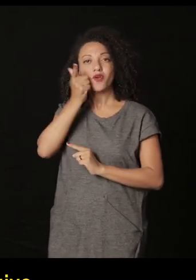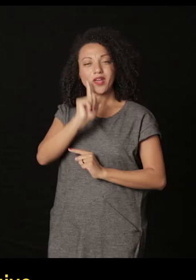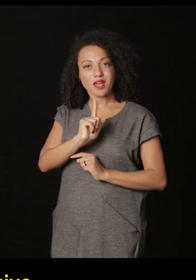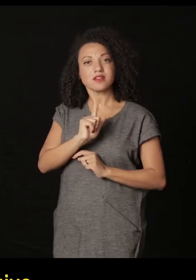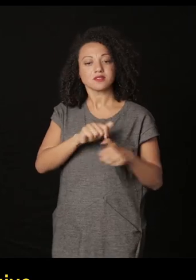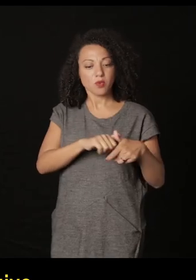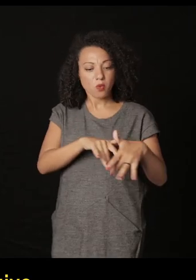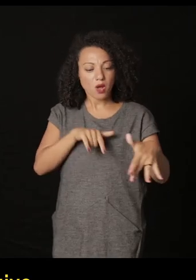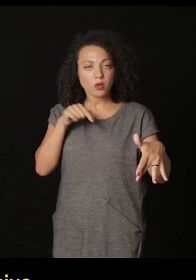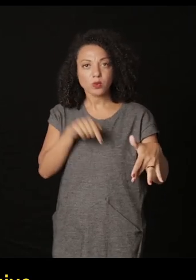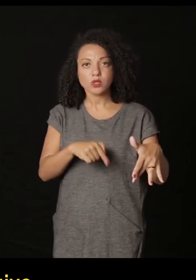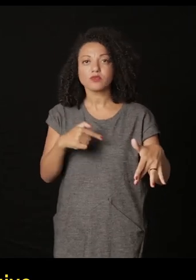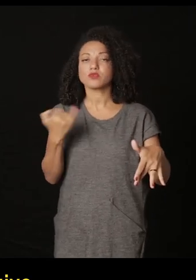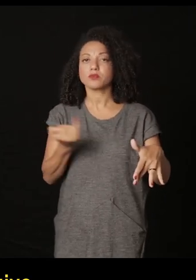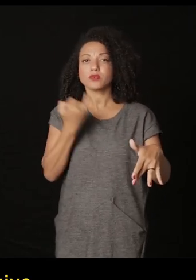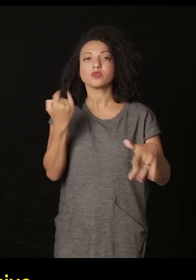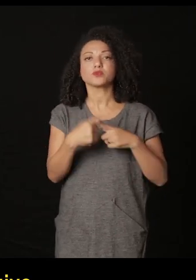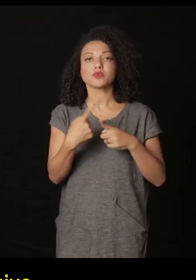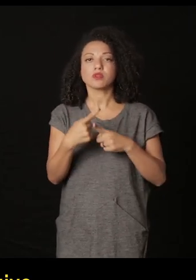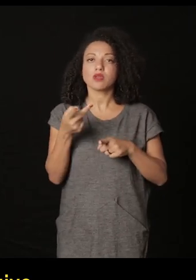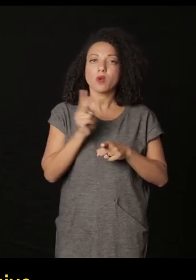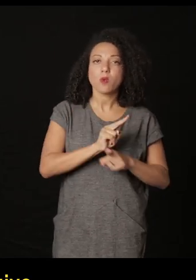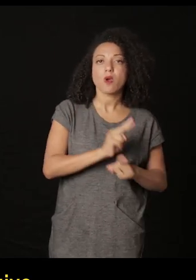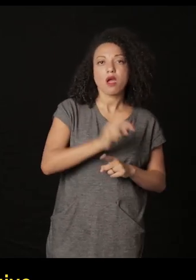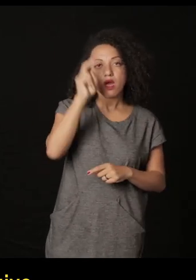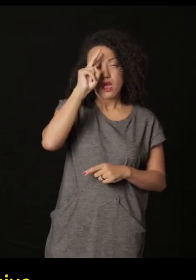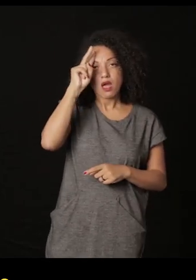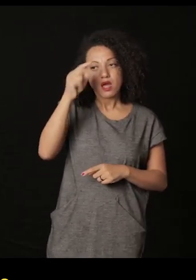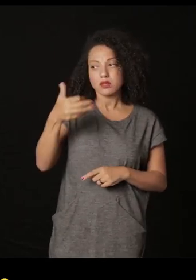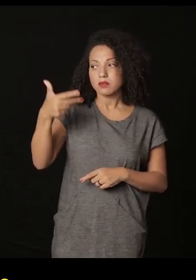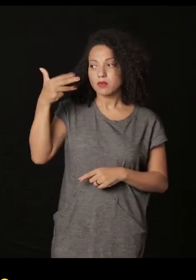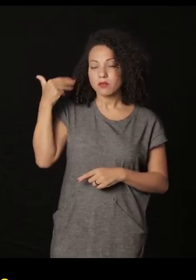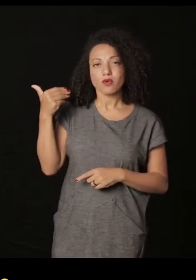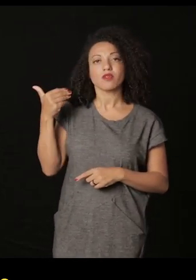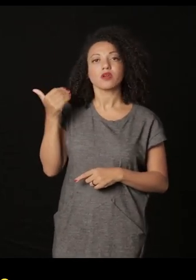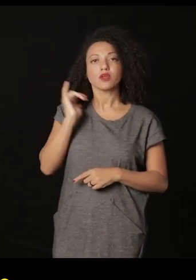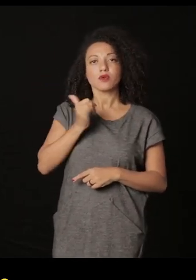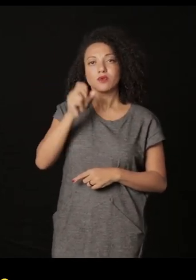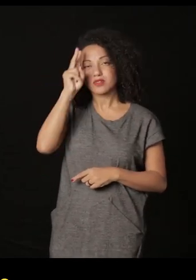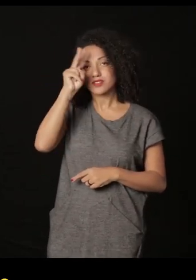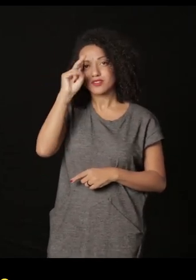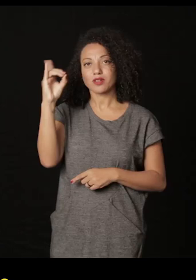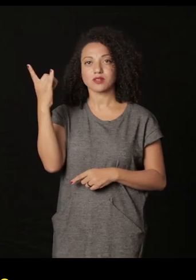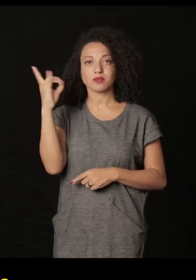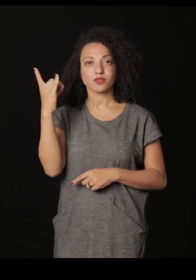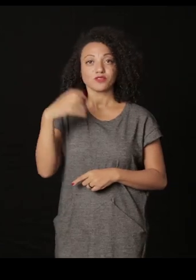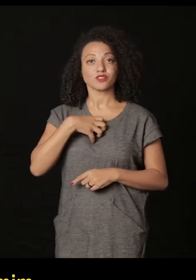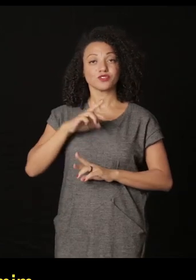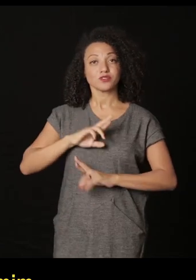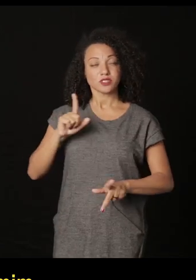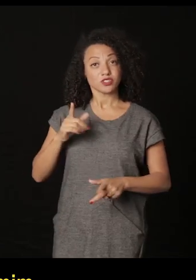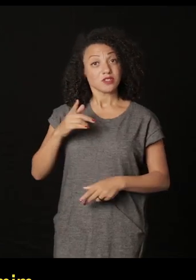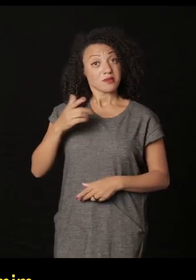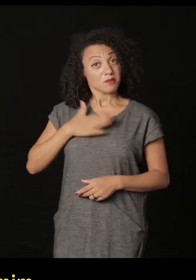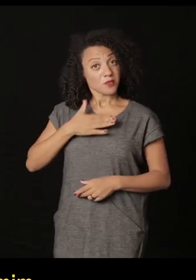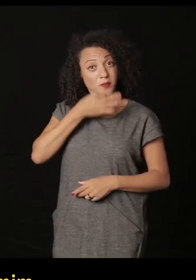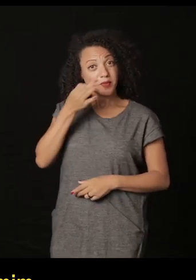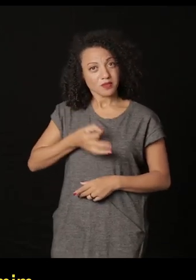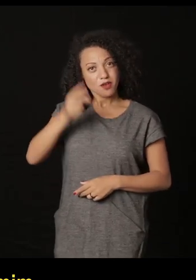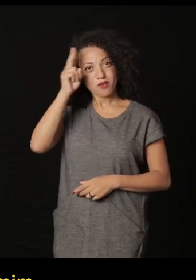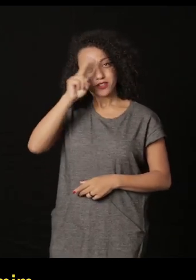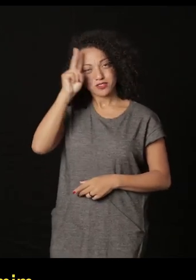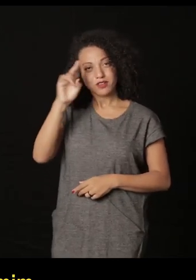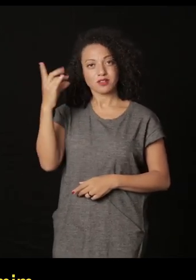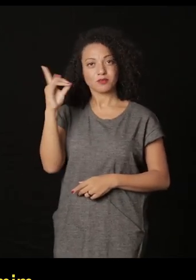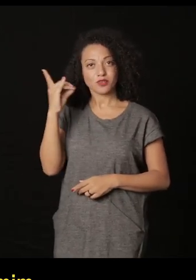valor del archivo de esas gavetas de guardar esa memoria para hacer una releitura de la historia de Bolívia. Y la historia de Bolívia para mí